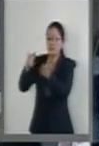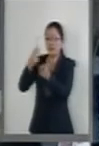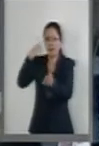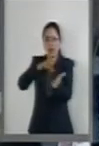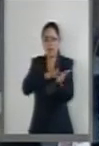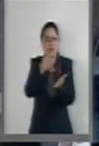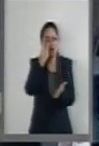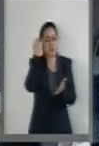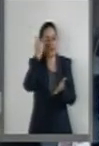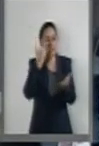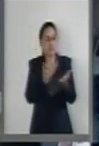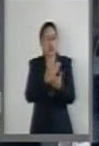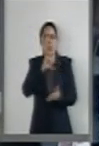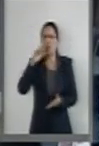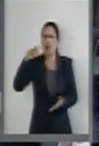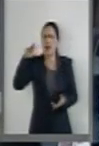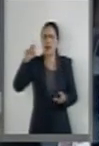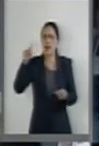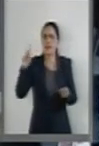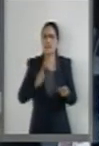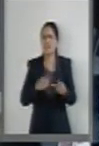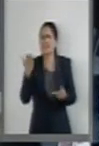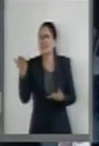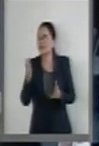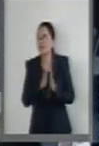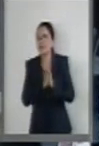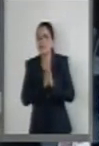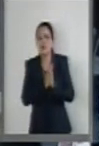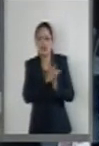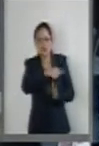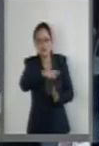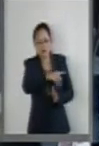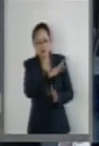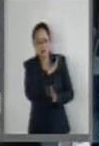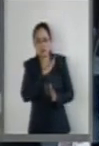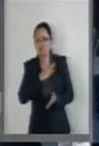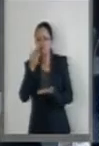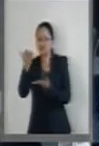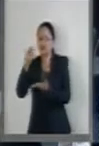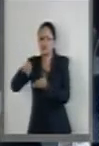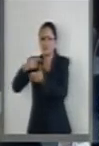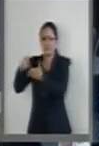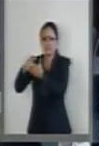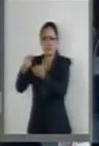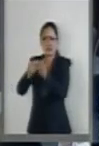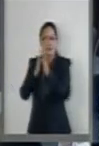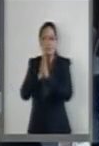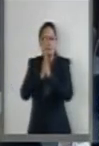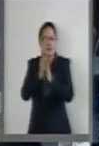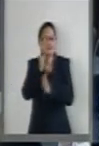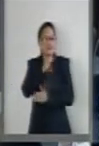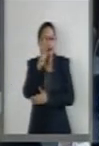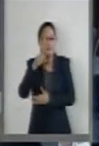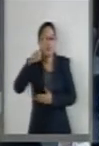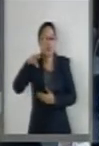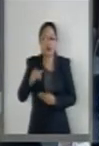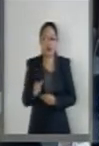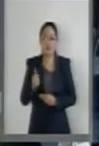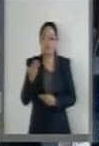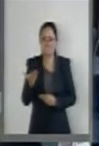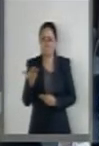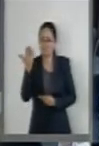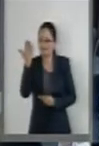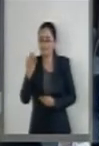Senadora Hilaria, el Senador Ismael, la Senadora Calderón, la Senadora Guevara, allá todos nuestros